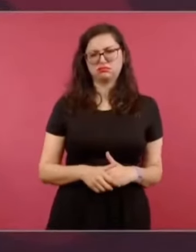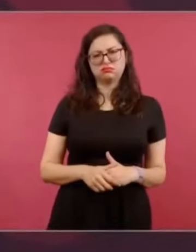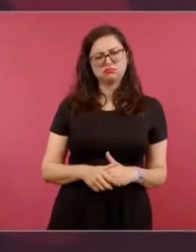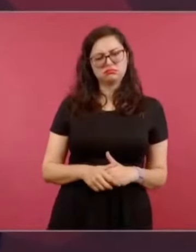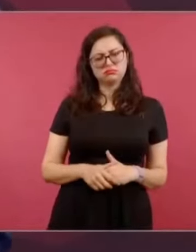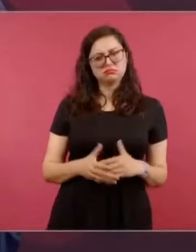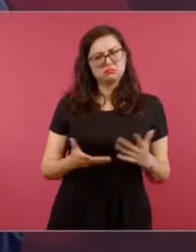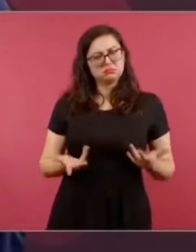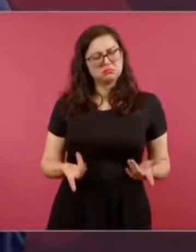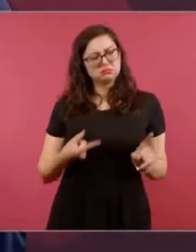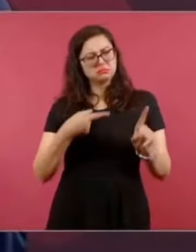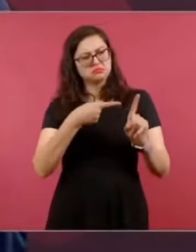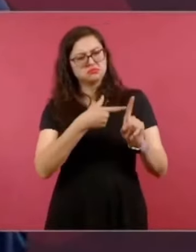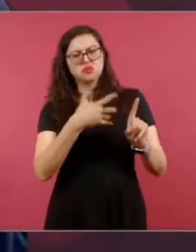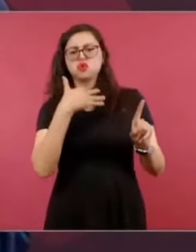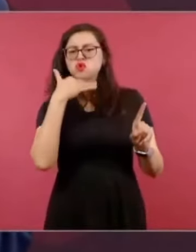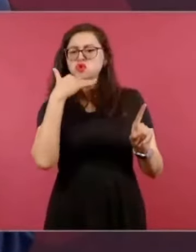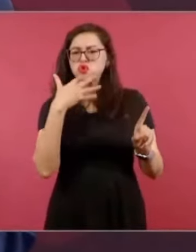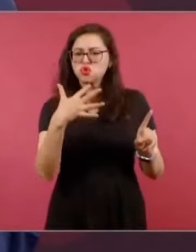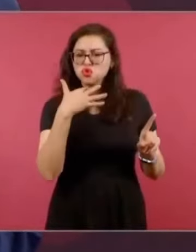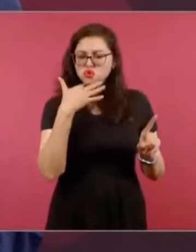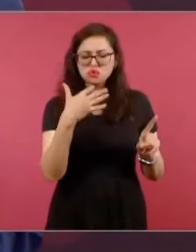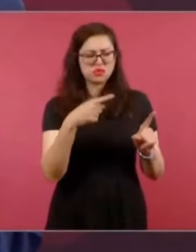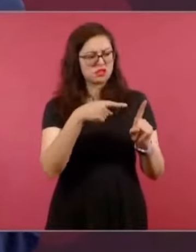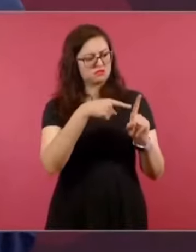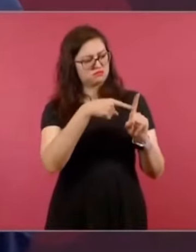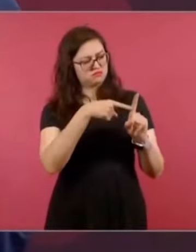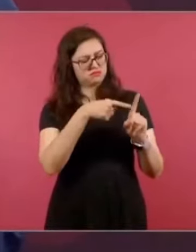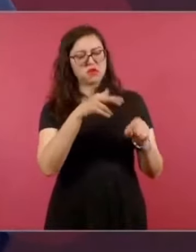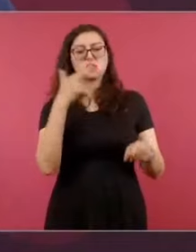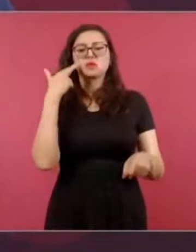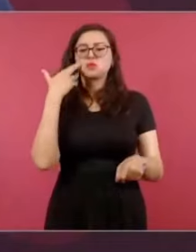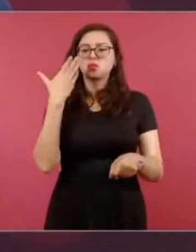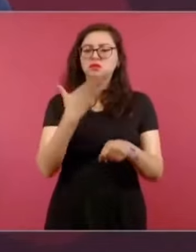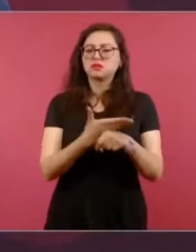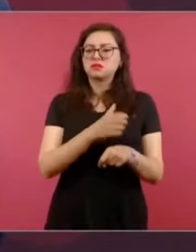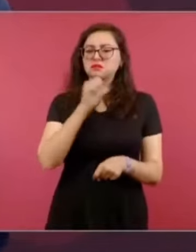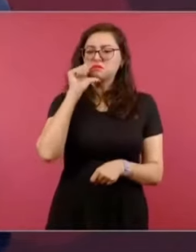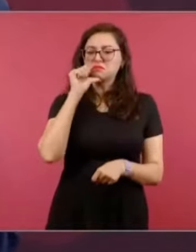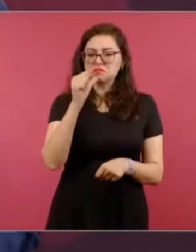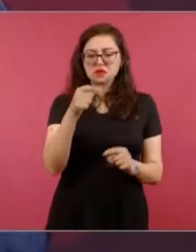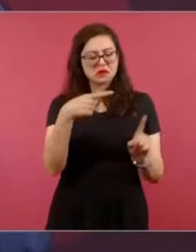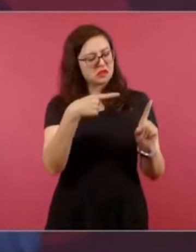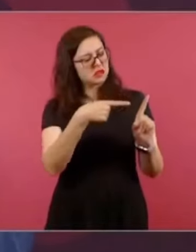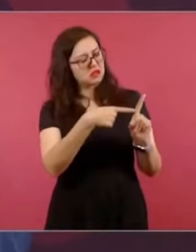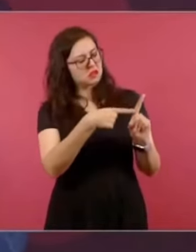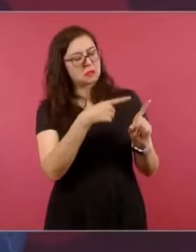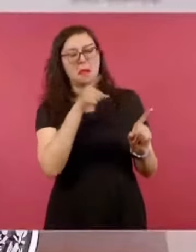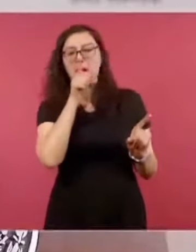irresponsable, mentirosa,